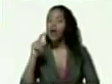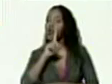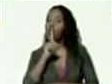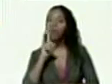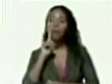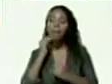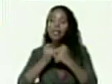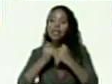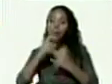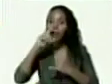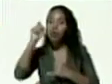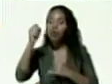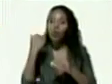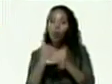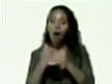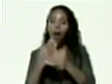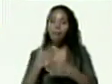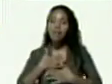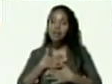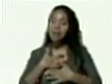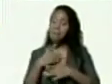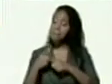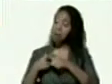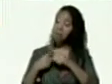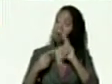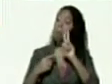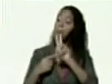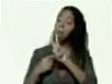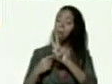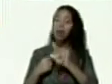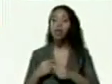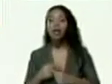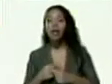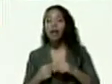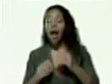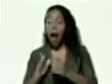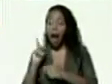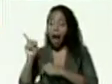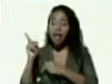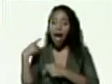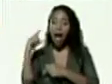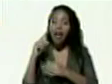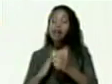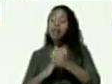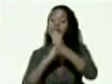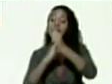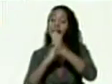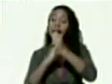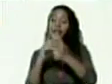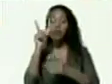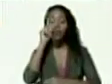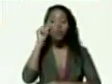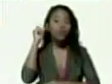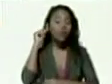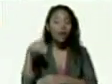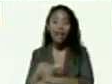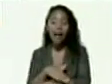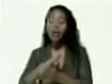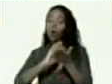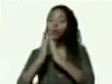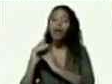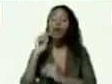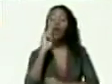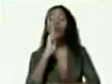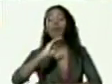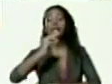darle el pase en Valencia allá están los líderes y lideresas de calle comunidad y VCH del